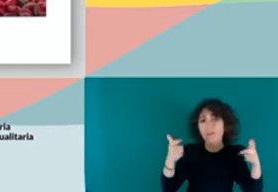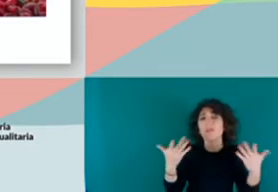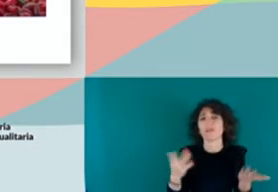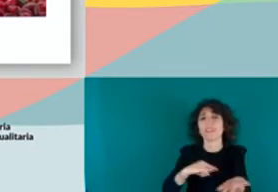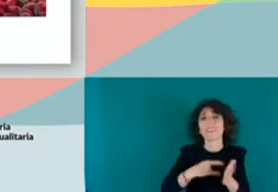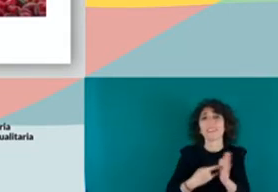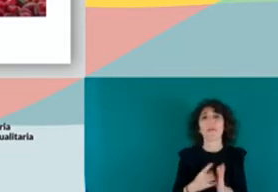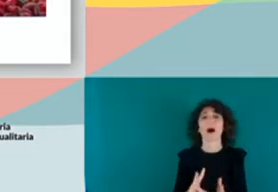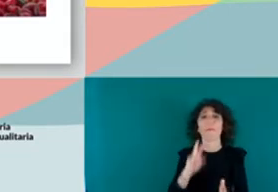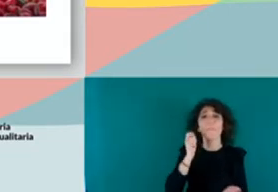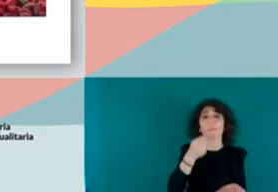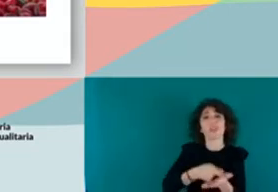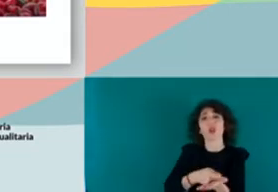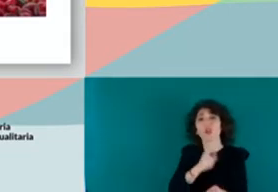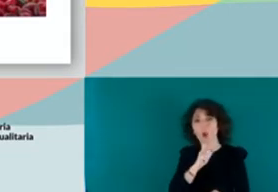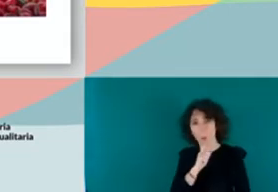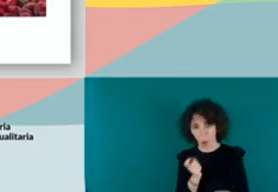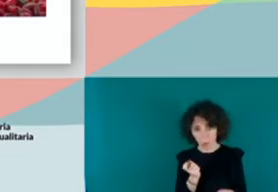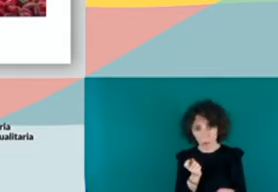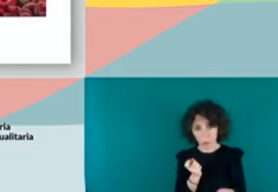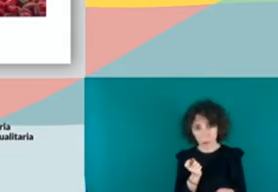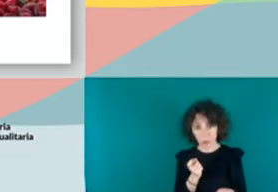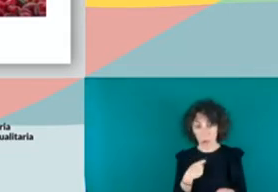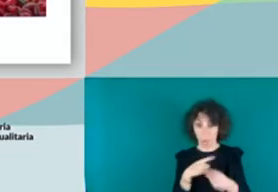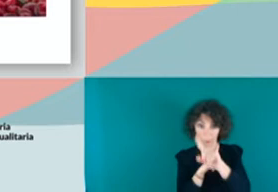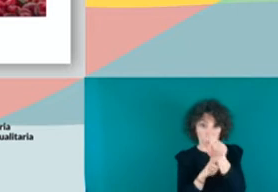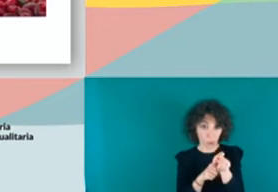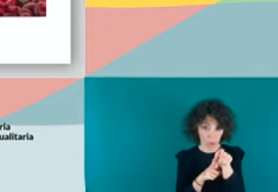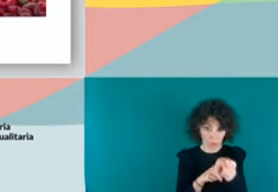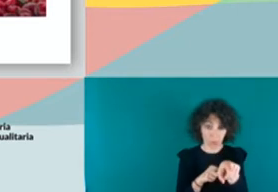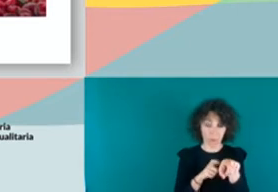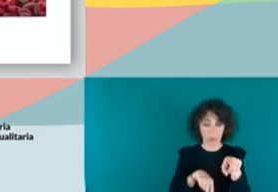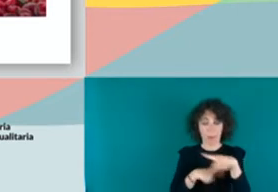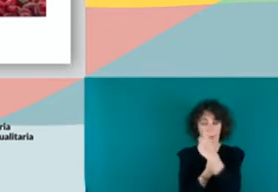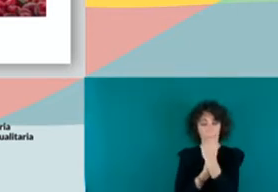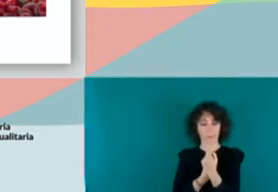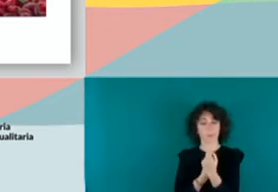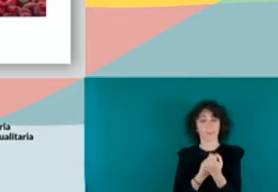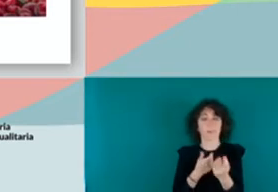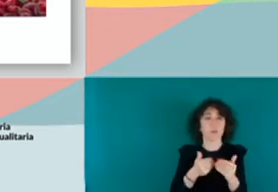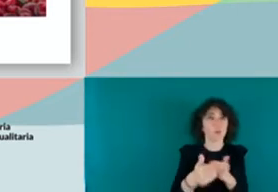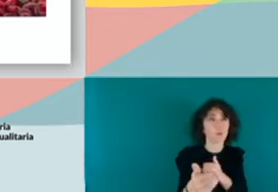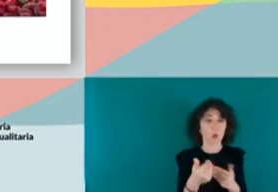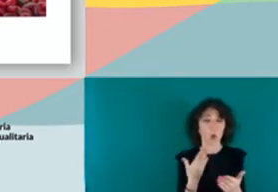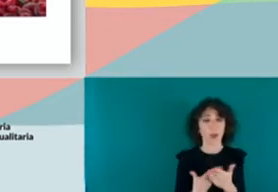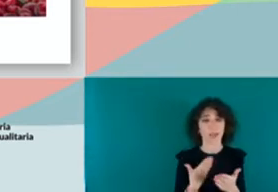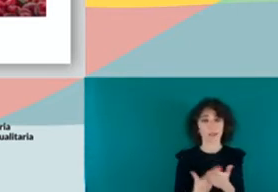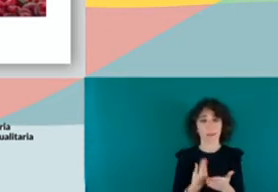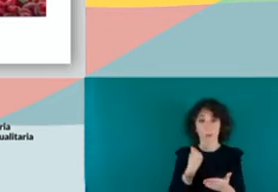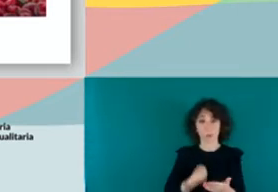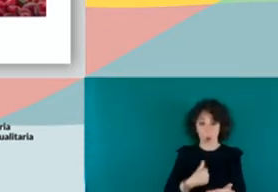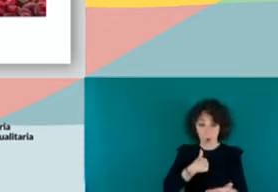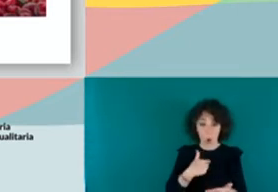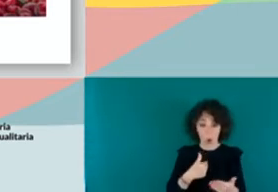Se los pregunto a ustedes, a mí mismo, que ¿cómo vamos a poder garantizar nosotros que vamos a tener